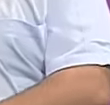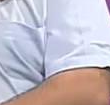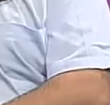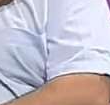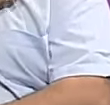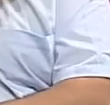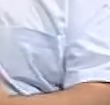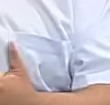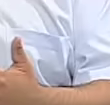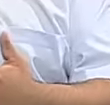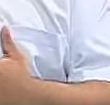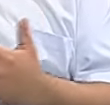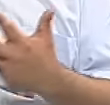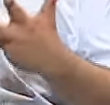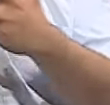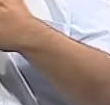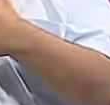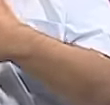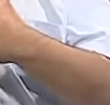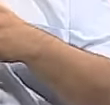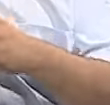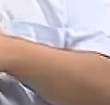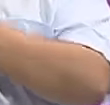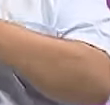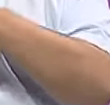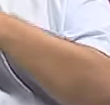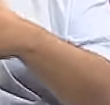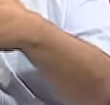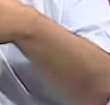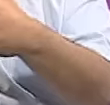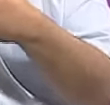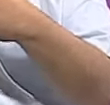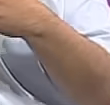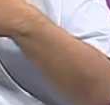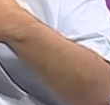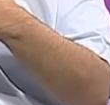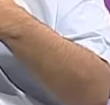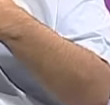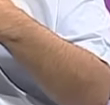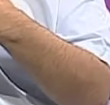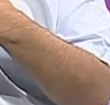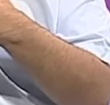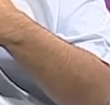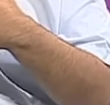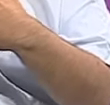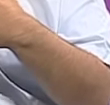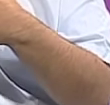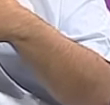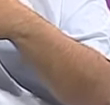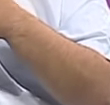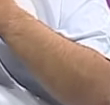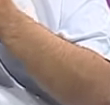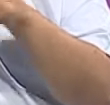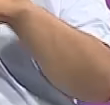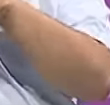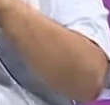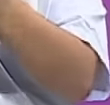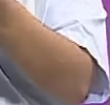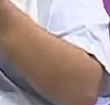Ambos, Zahid como director y mi persona, estamos trabajando. Somos tres personas realmente.